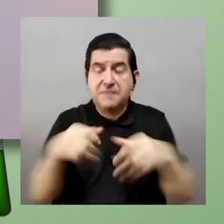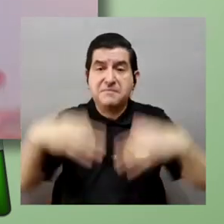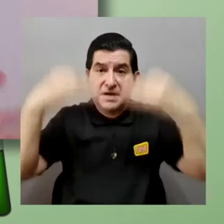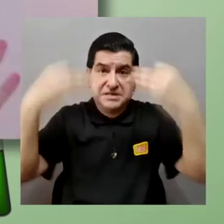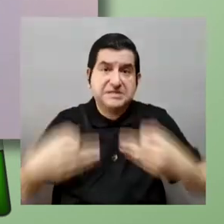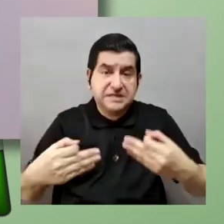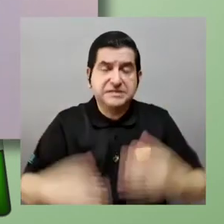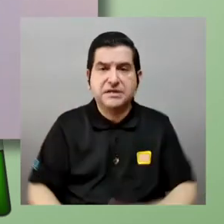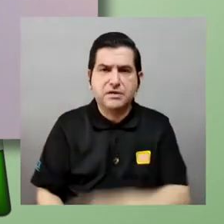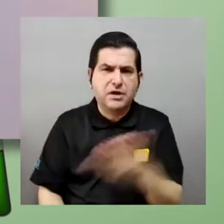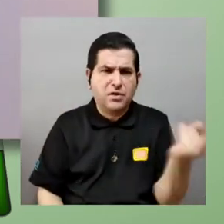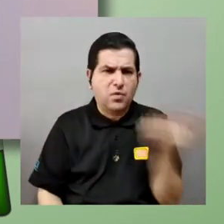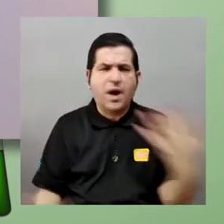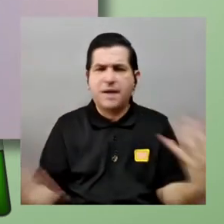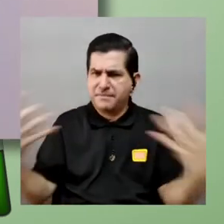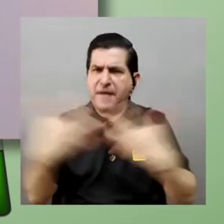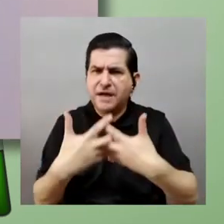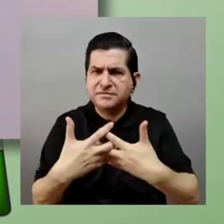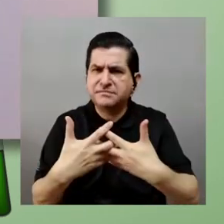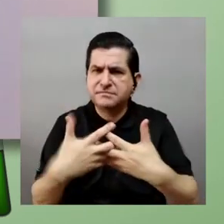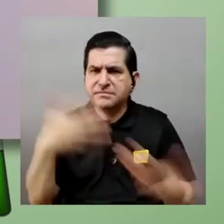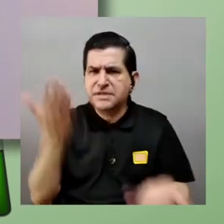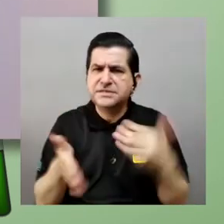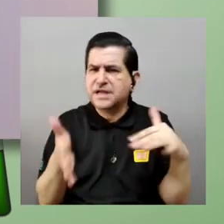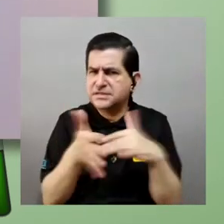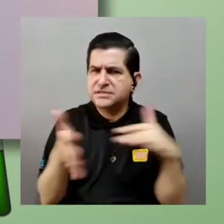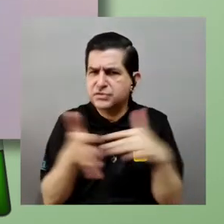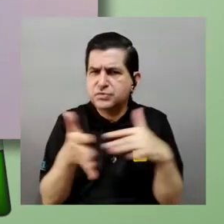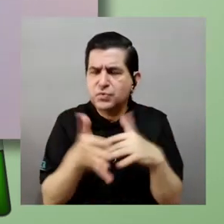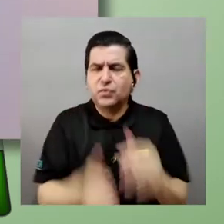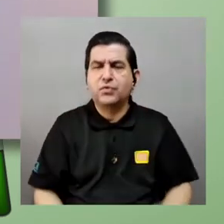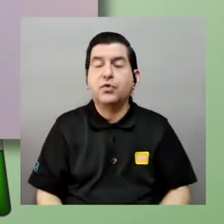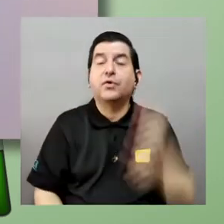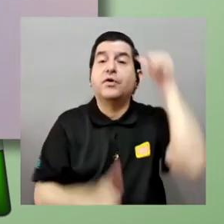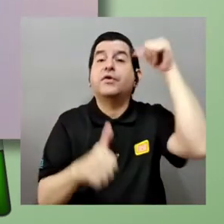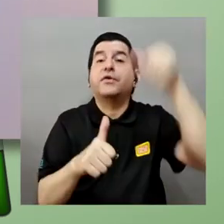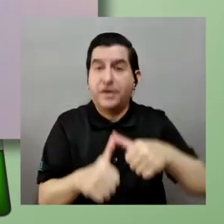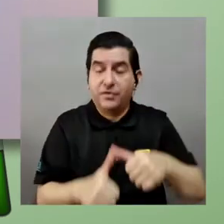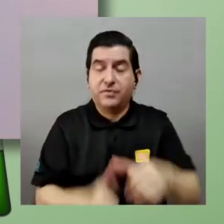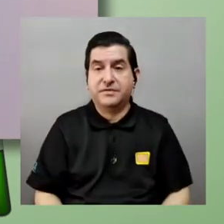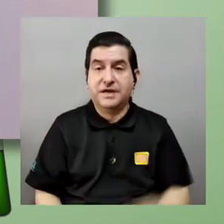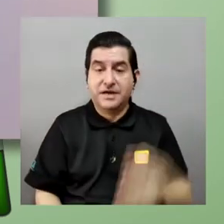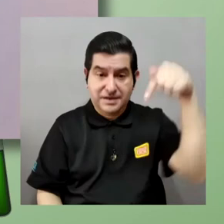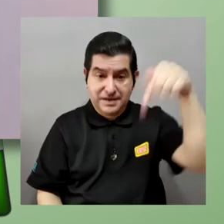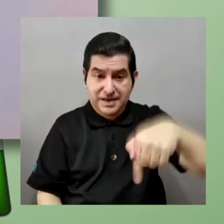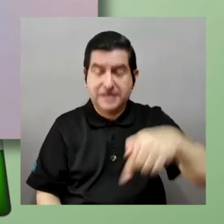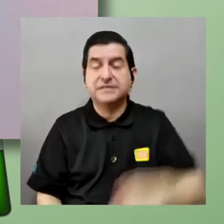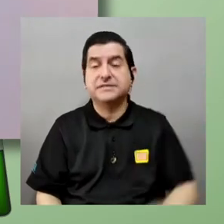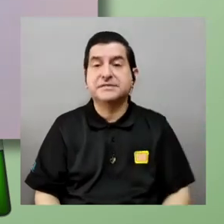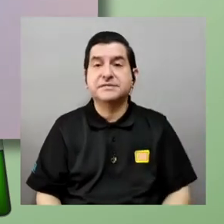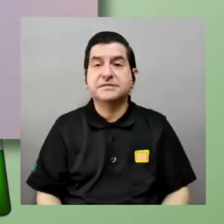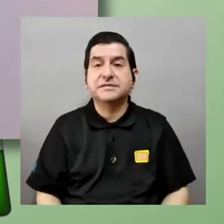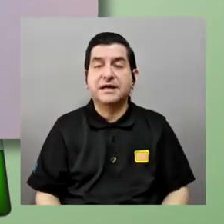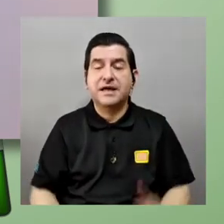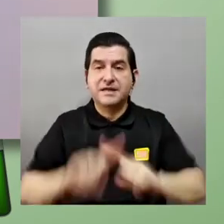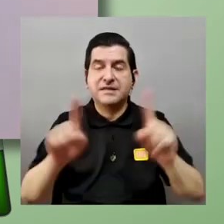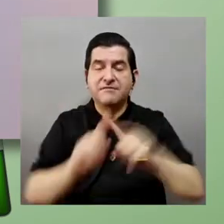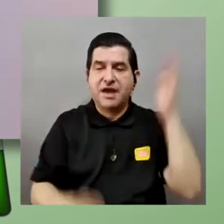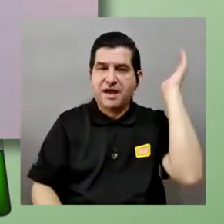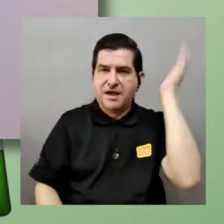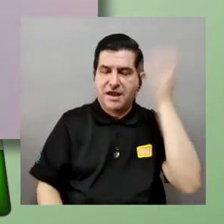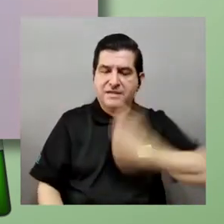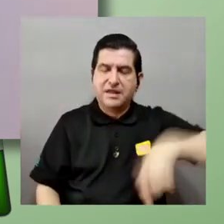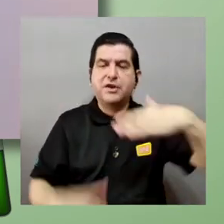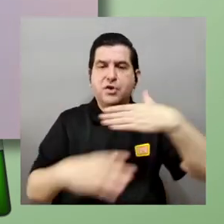áreas tendrá que decidir o si es que las dos son compatibles en cuanto al estudio les recordamos que esto es una una